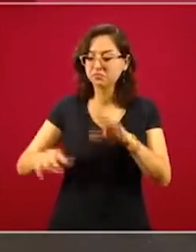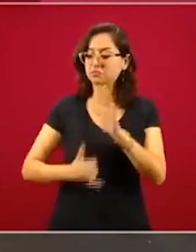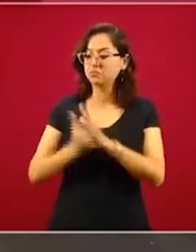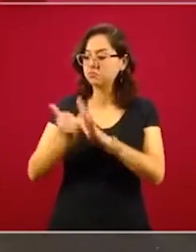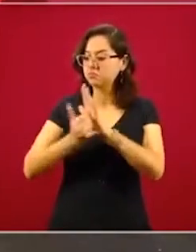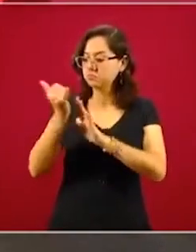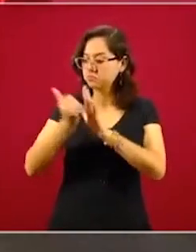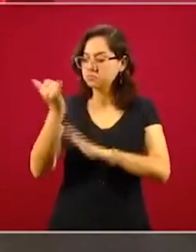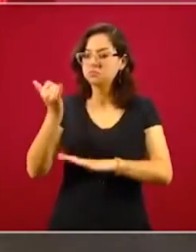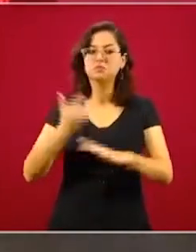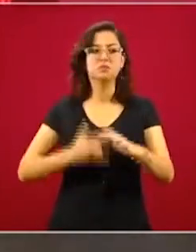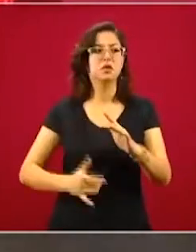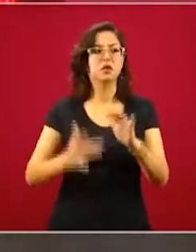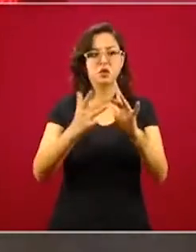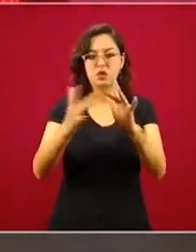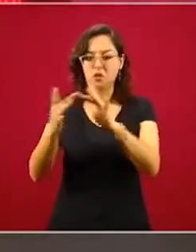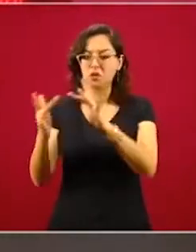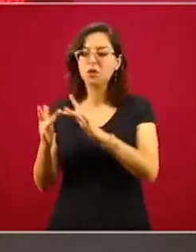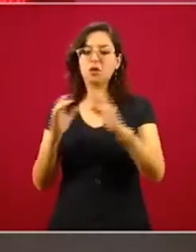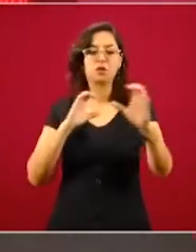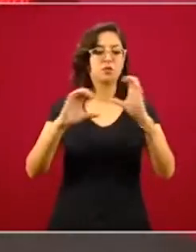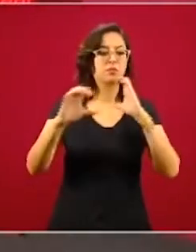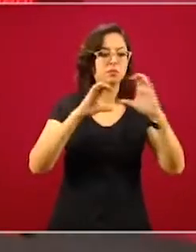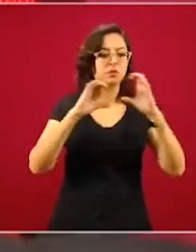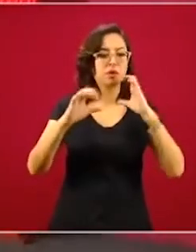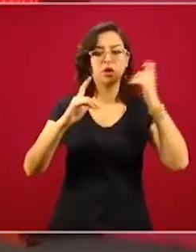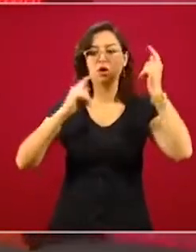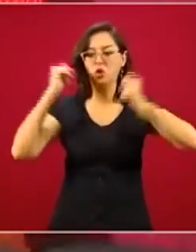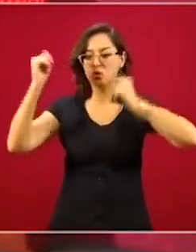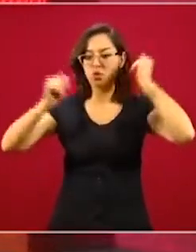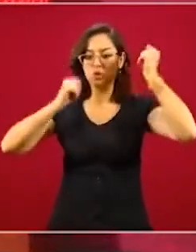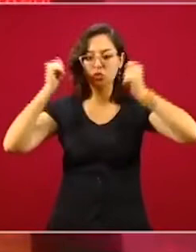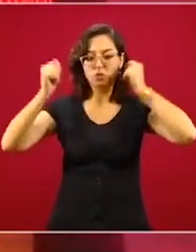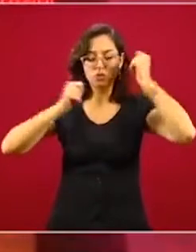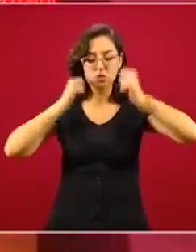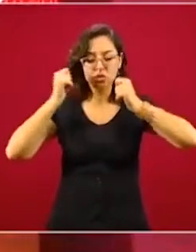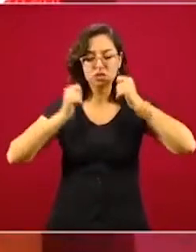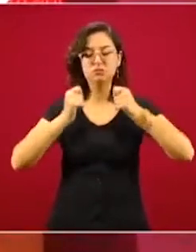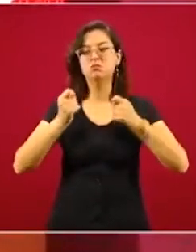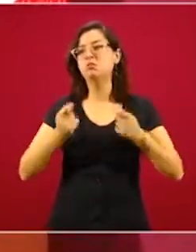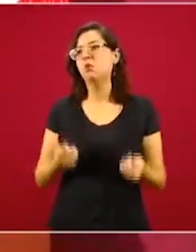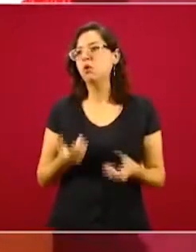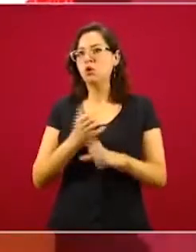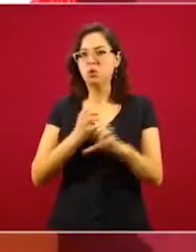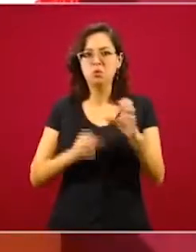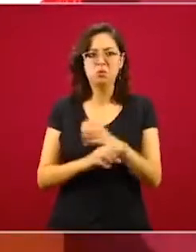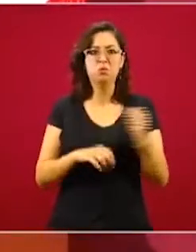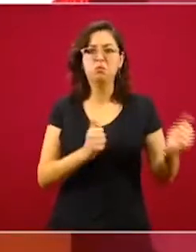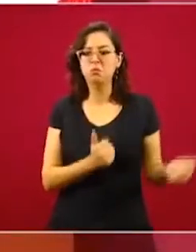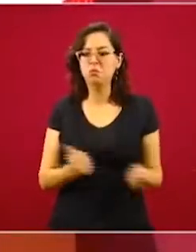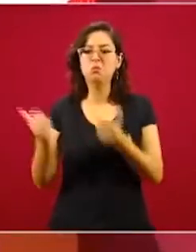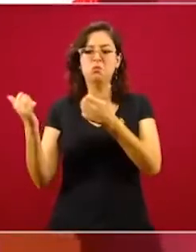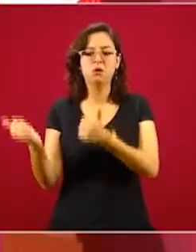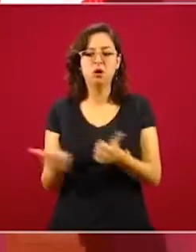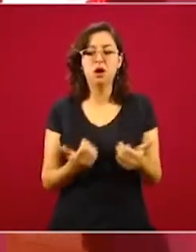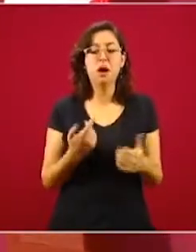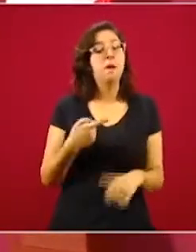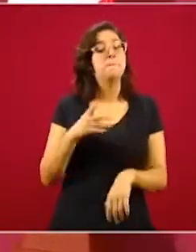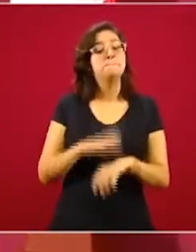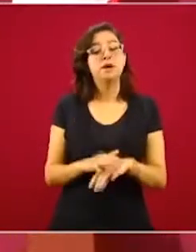del traslado de carga, va a significar la